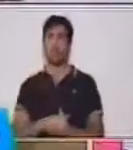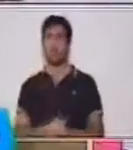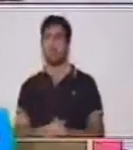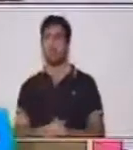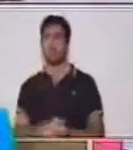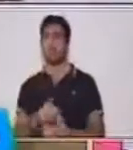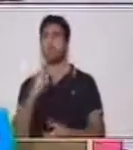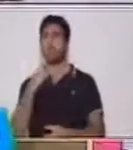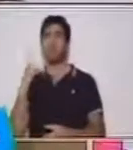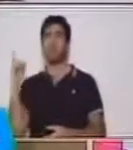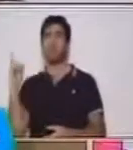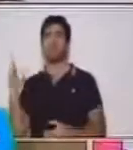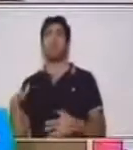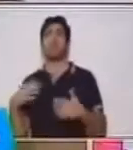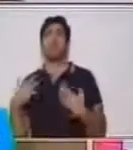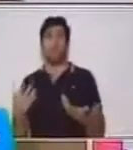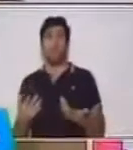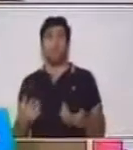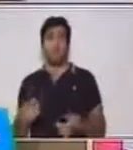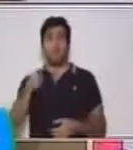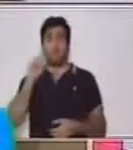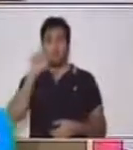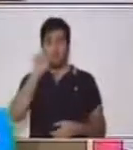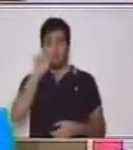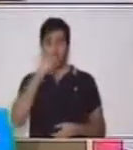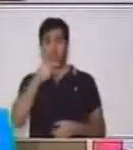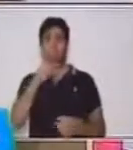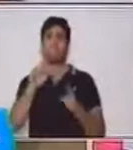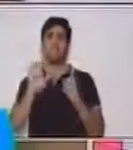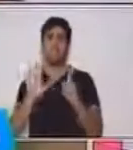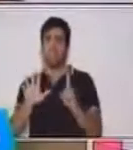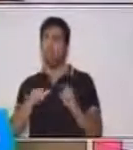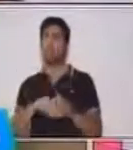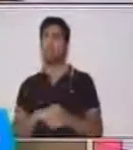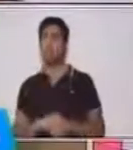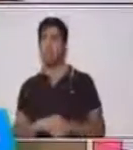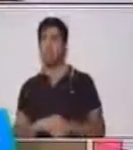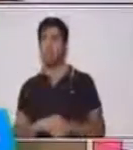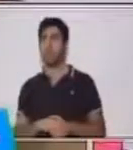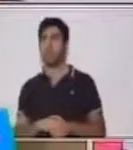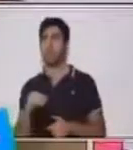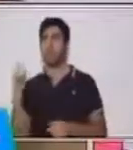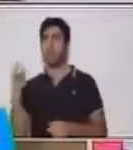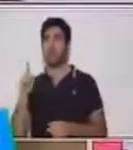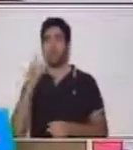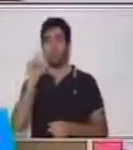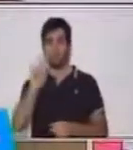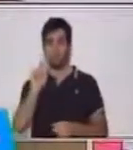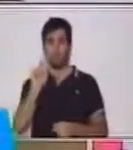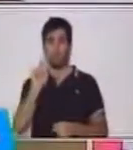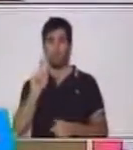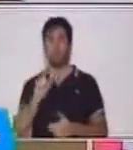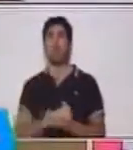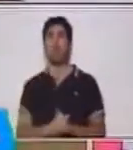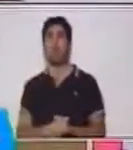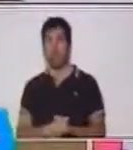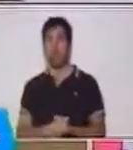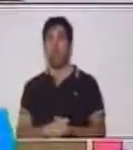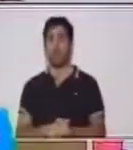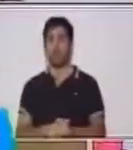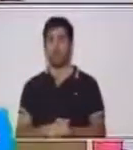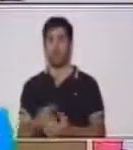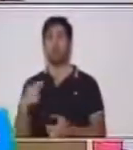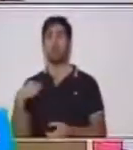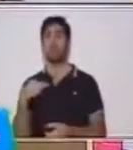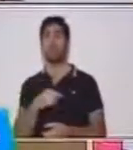¿Qué dice acá? Una barra y un punto. Seis. ¿Y qué dice acá? Uno. Ahora, ¿qué procedimiento